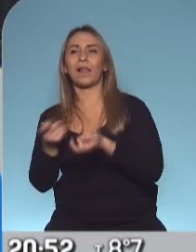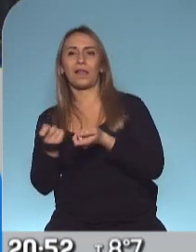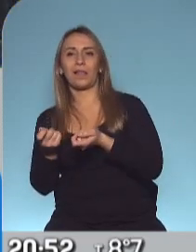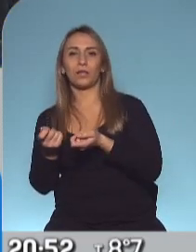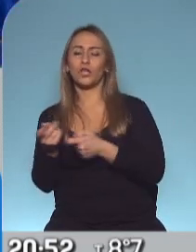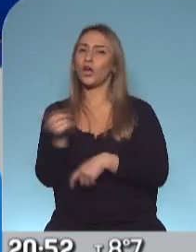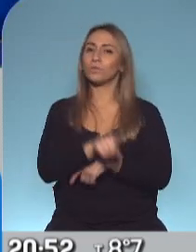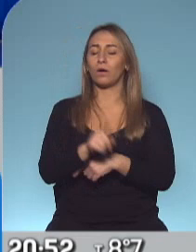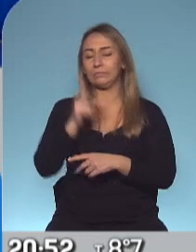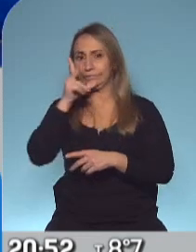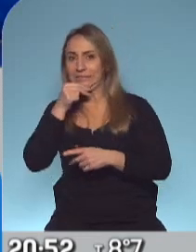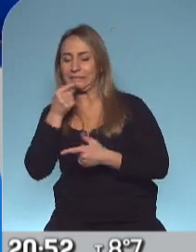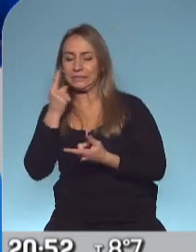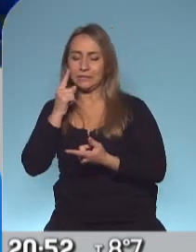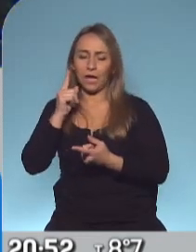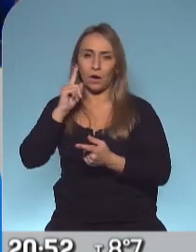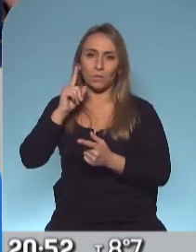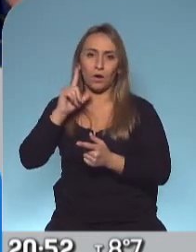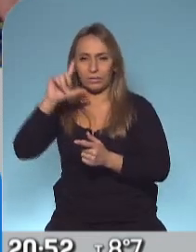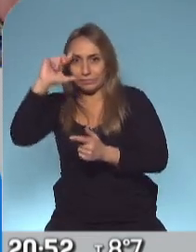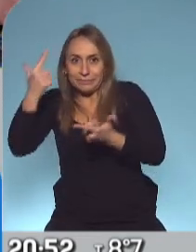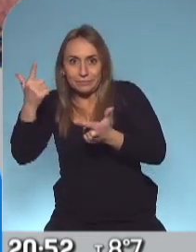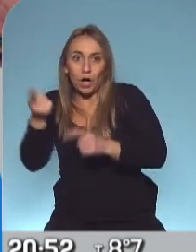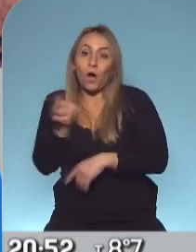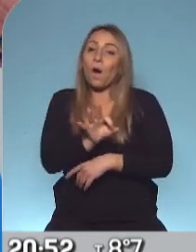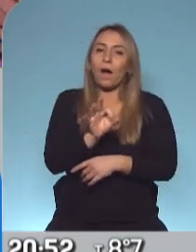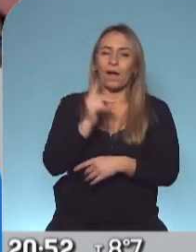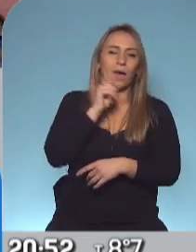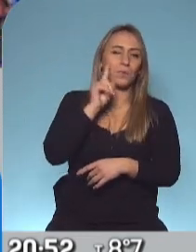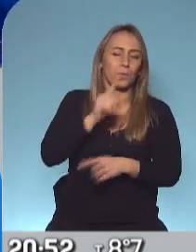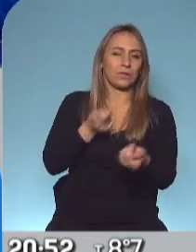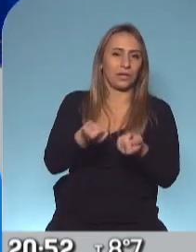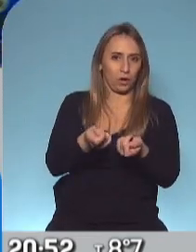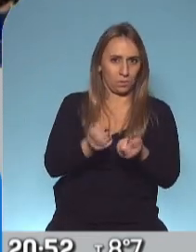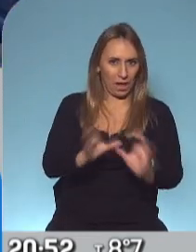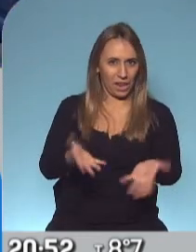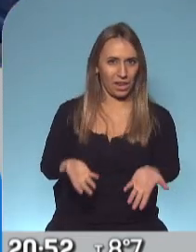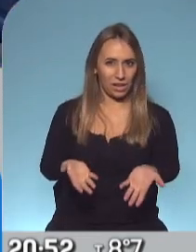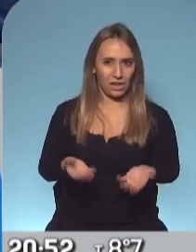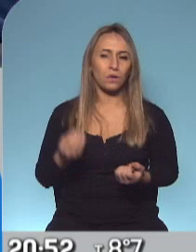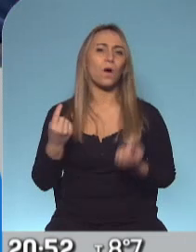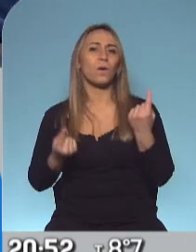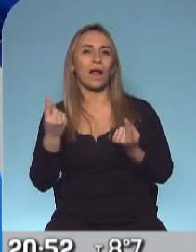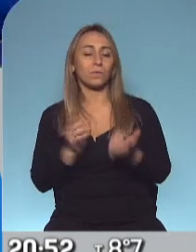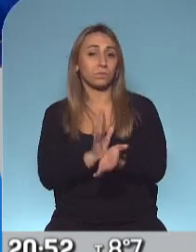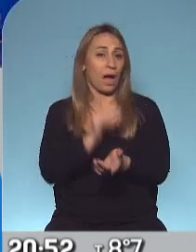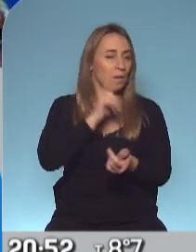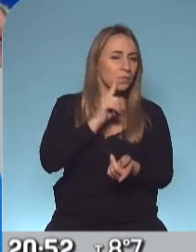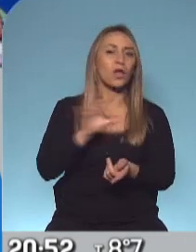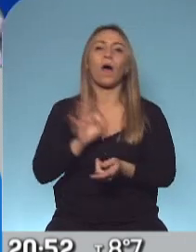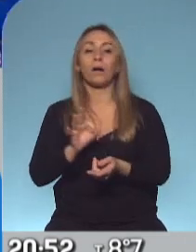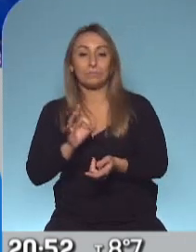intencionalidad si él fue un inoperante administrado a esta emergencia sanitaria o una intencionalidad de